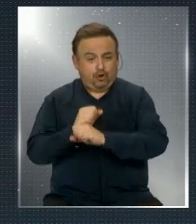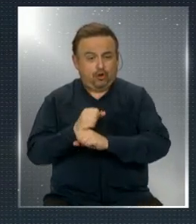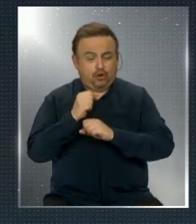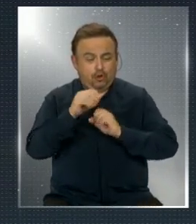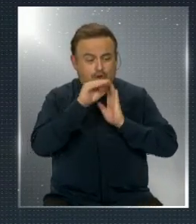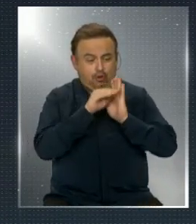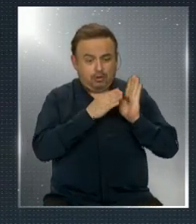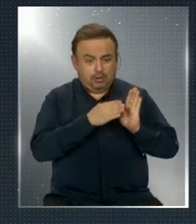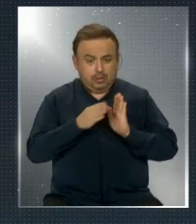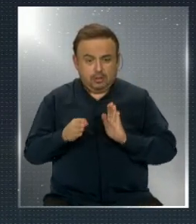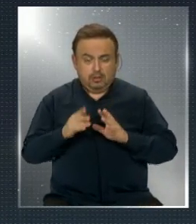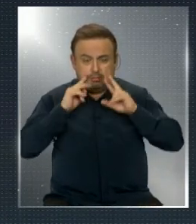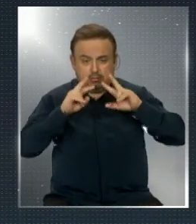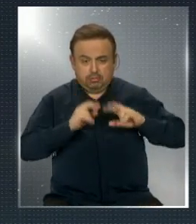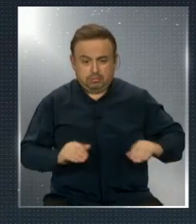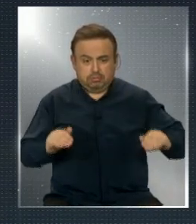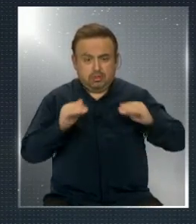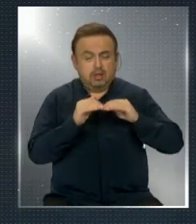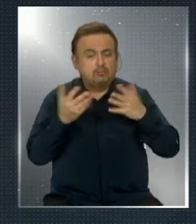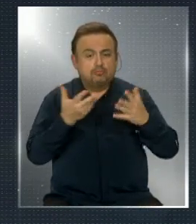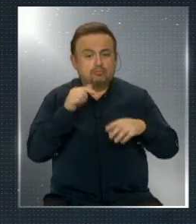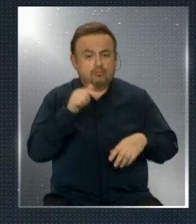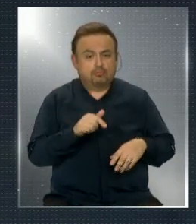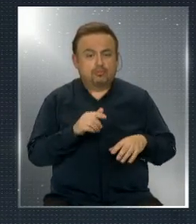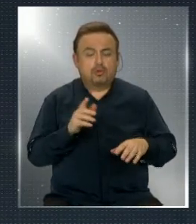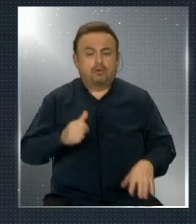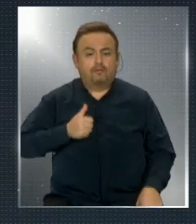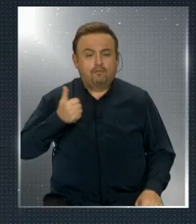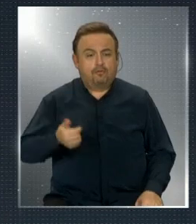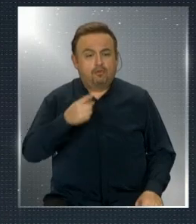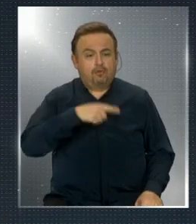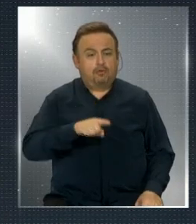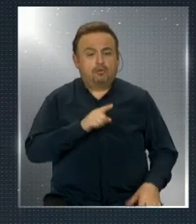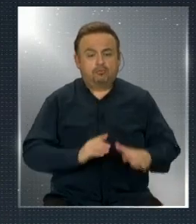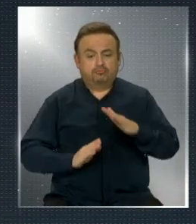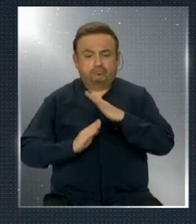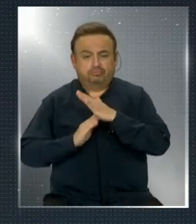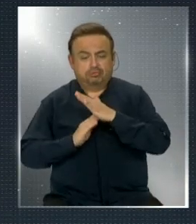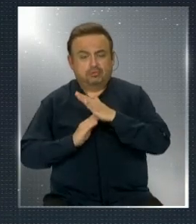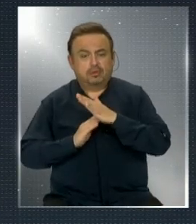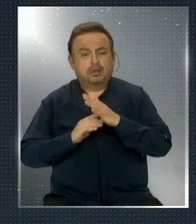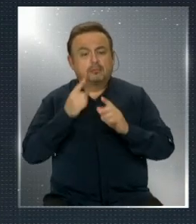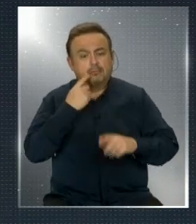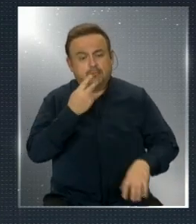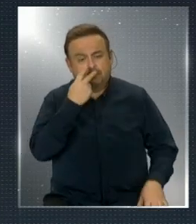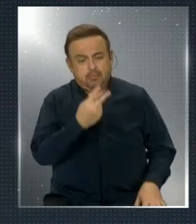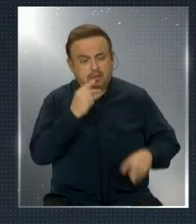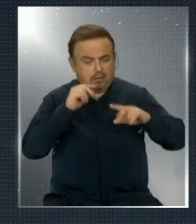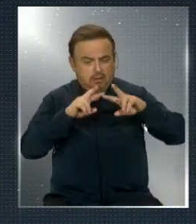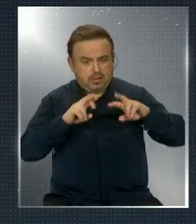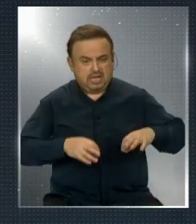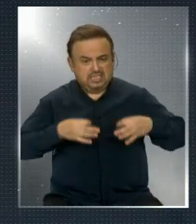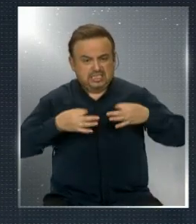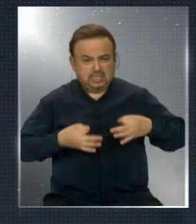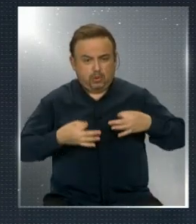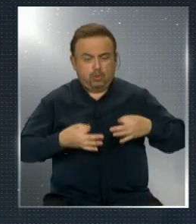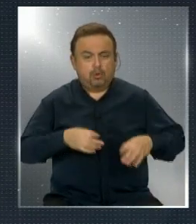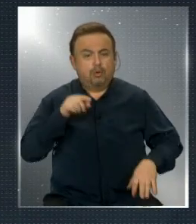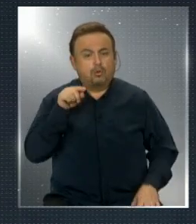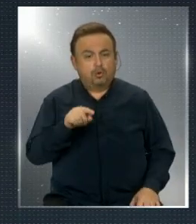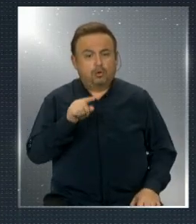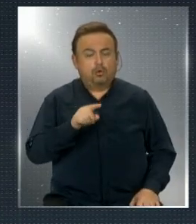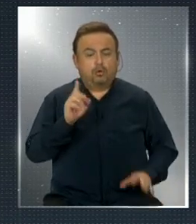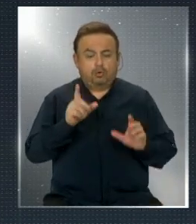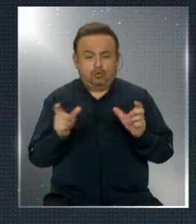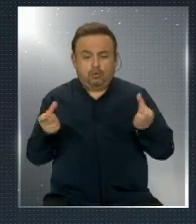protocolo de revisión estándar fue activado y de manera voluntaria pausamos la vacunación para permitir una revisión de seguridad por parte